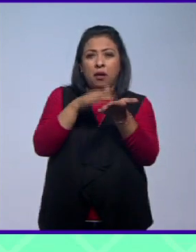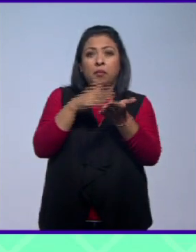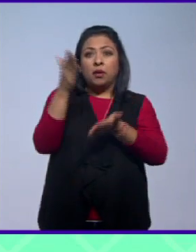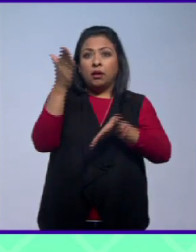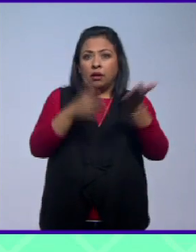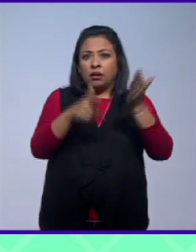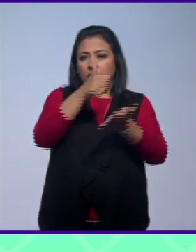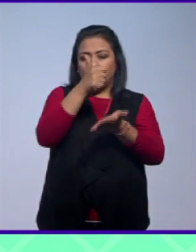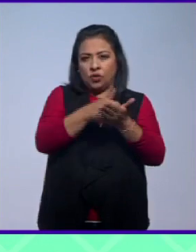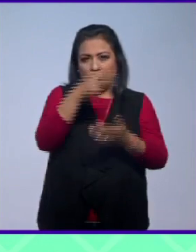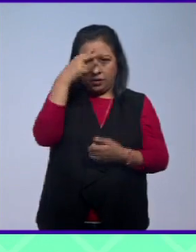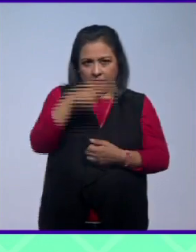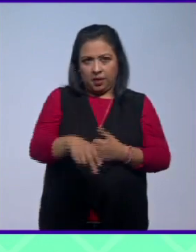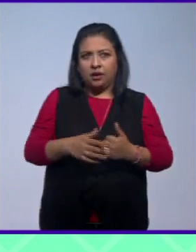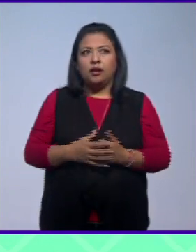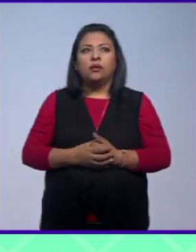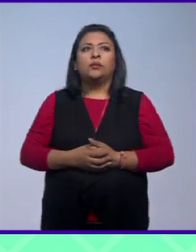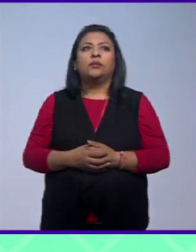Ciudad de México